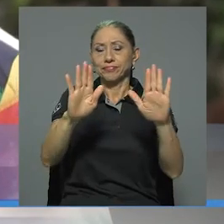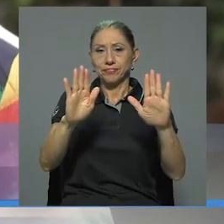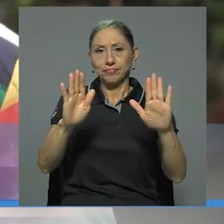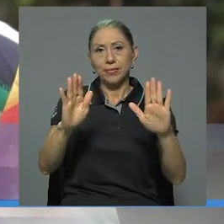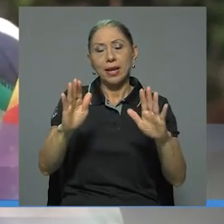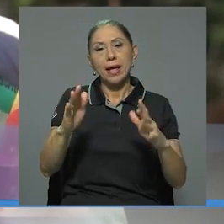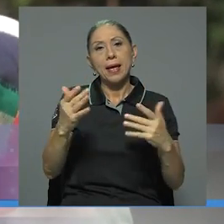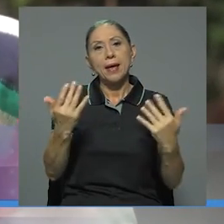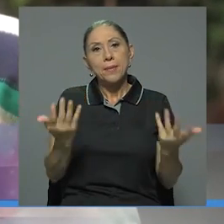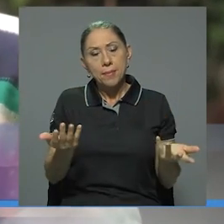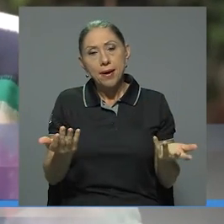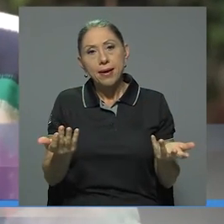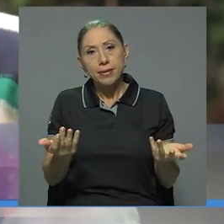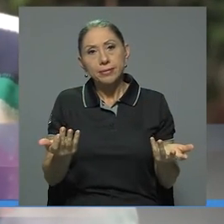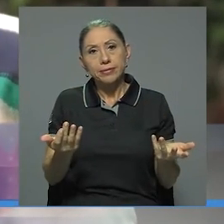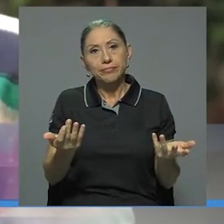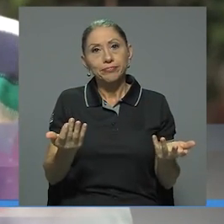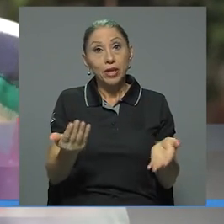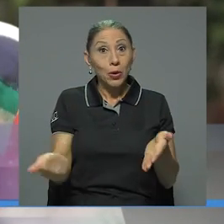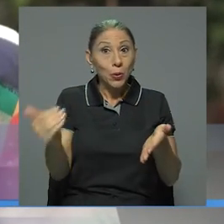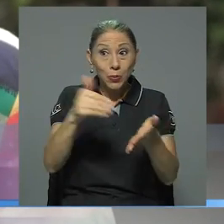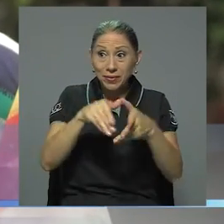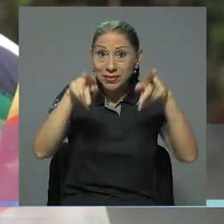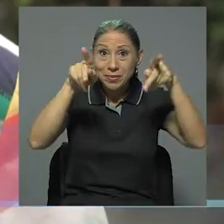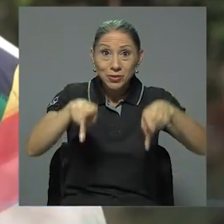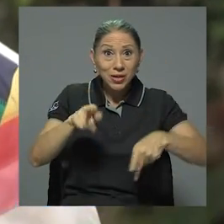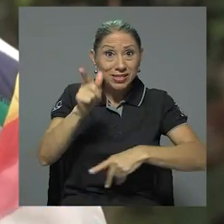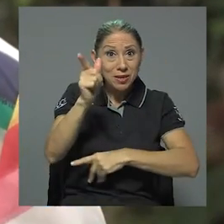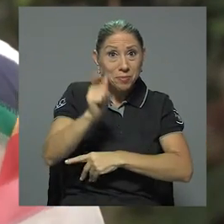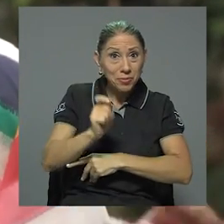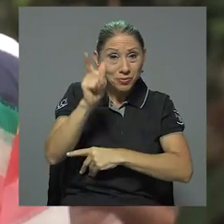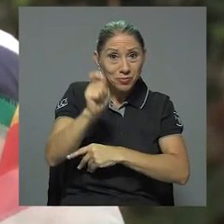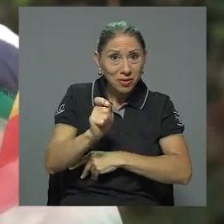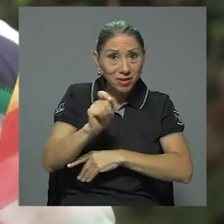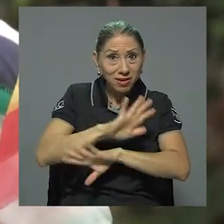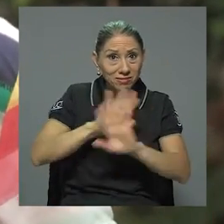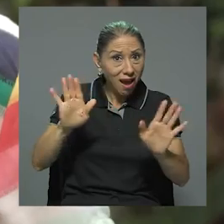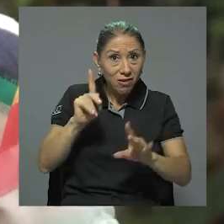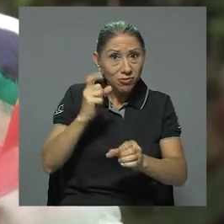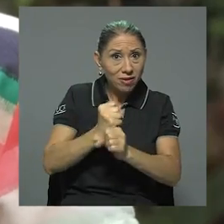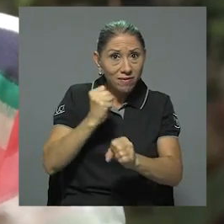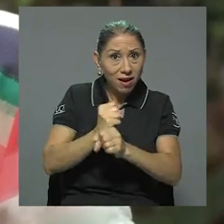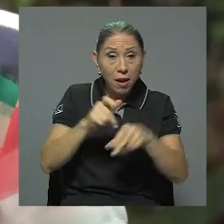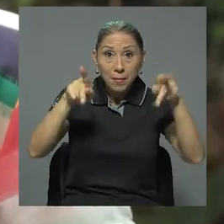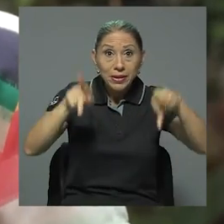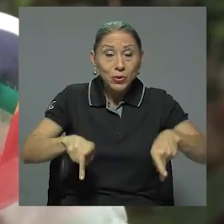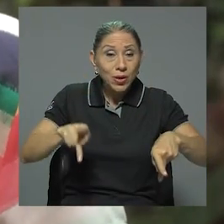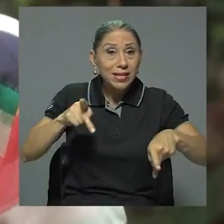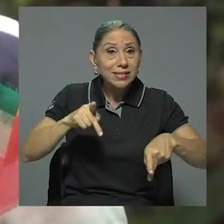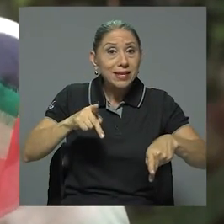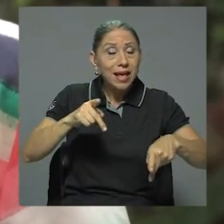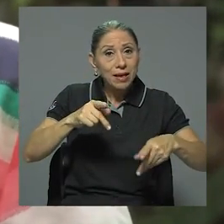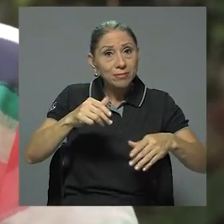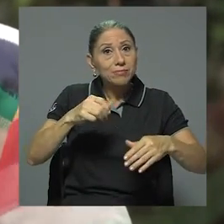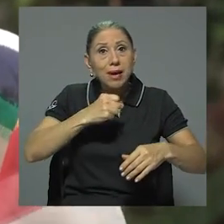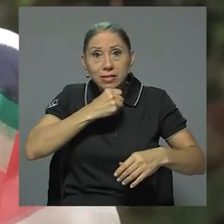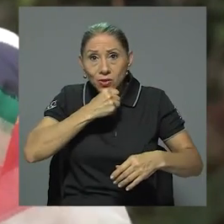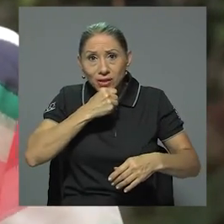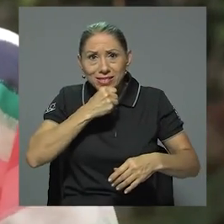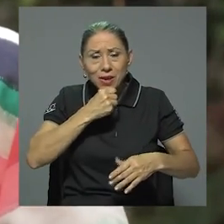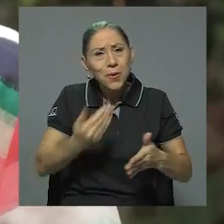volver a que los jubilados, a los pensionados, a los mayores de edad vuelvan a la actividad,